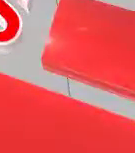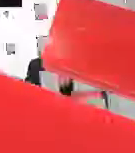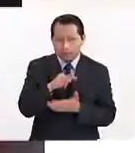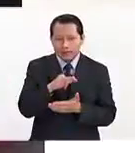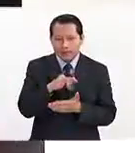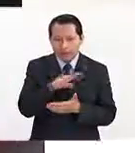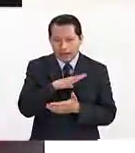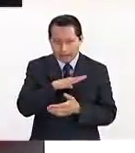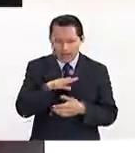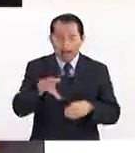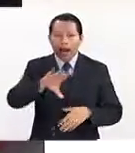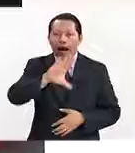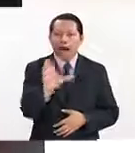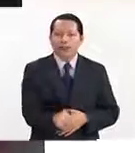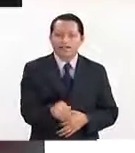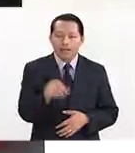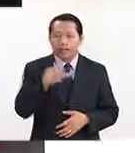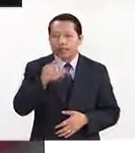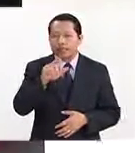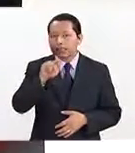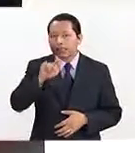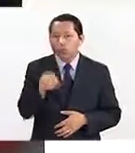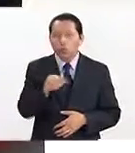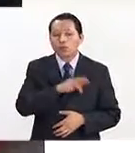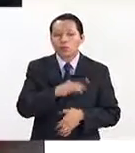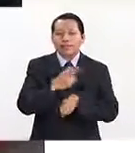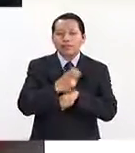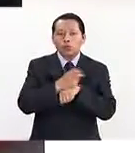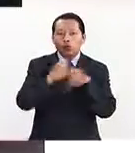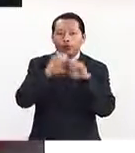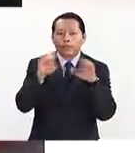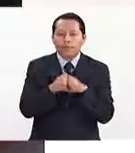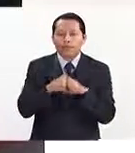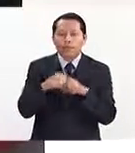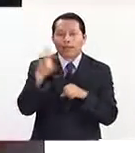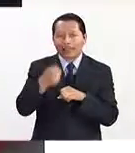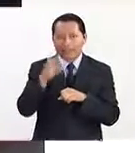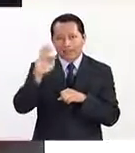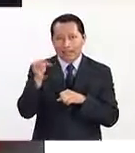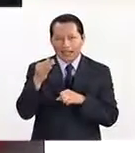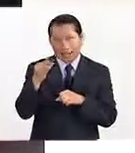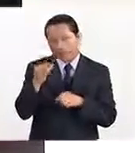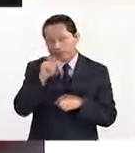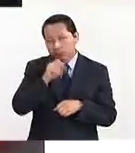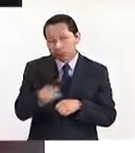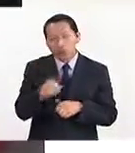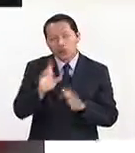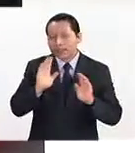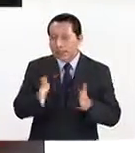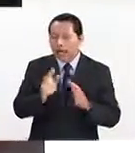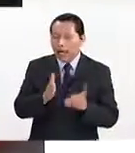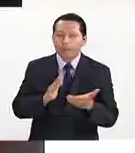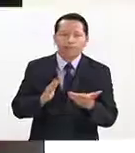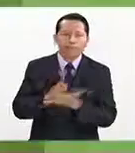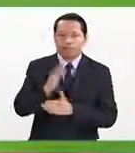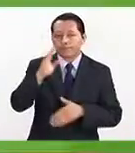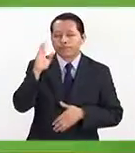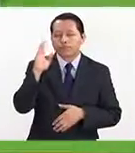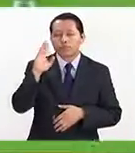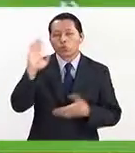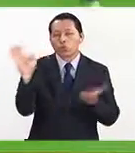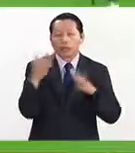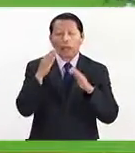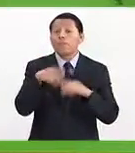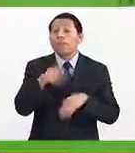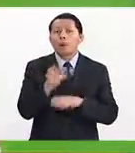la eliminatoria de África porque Egipto se convirtió en el segundo equipo de esta federación en llegar al mundial, pero ellos no estaban